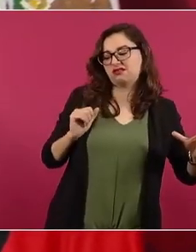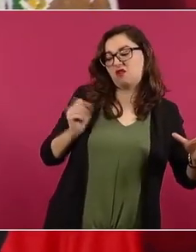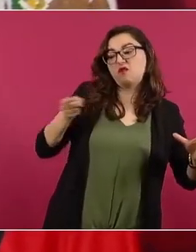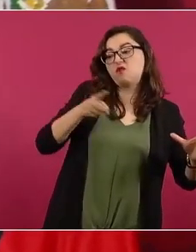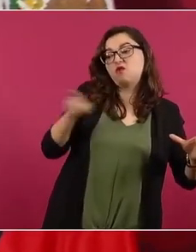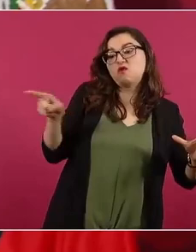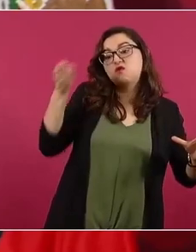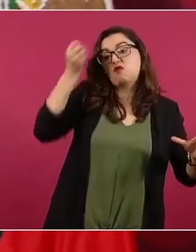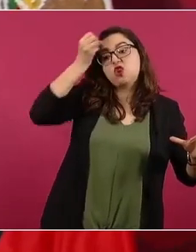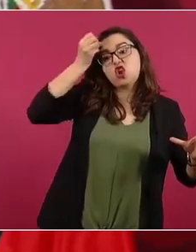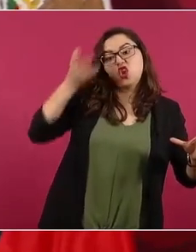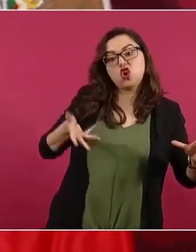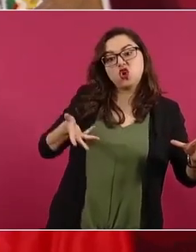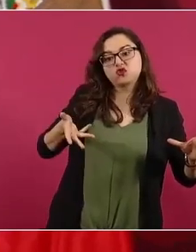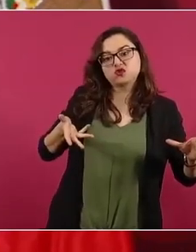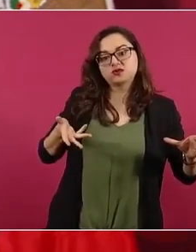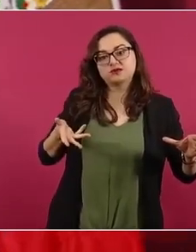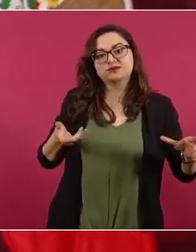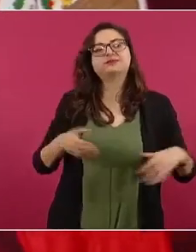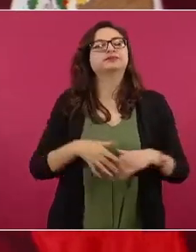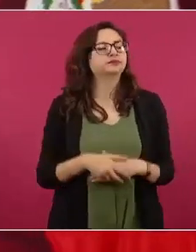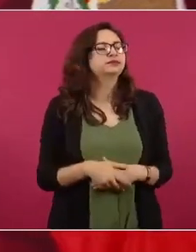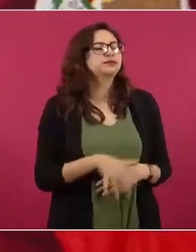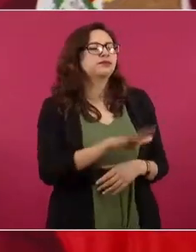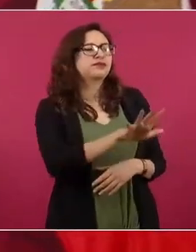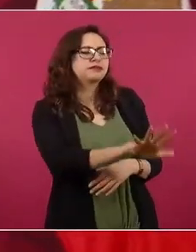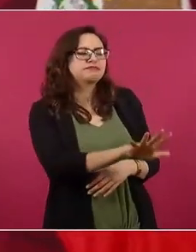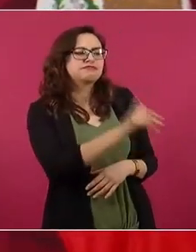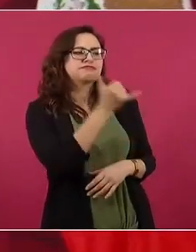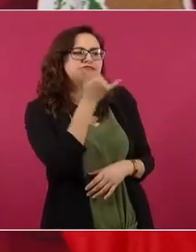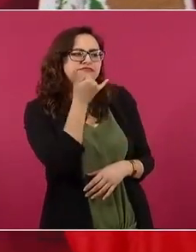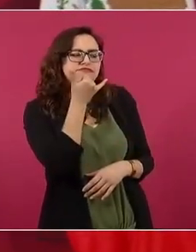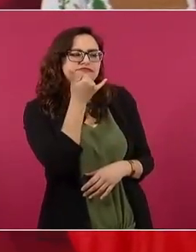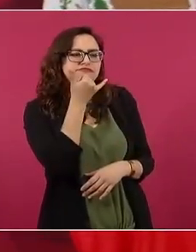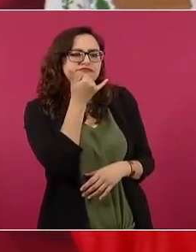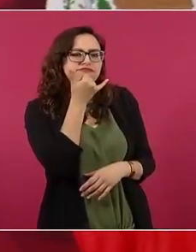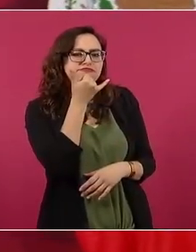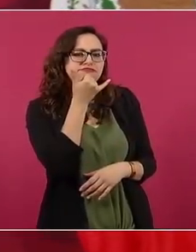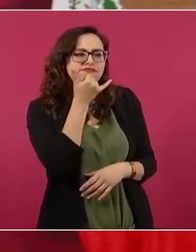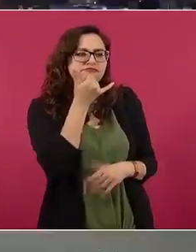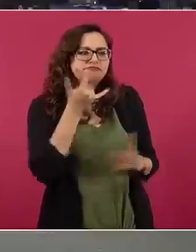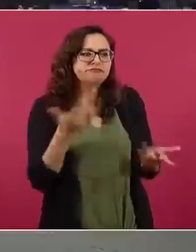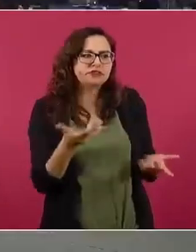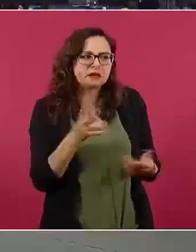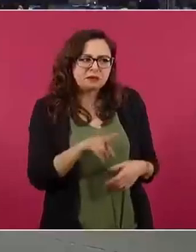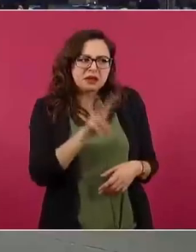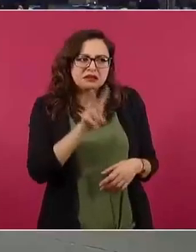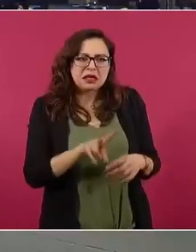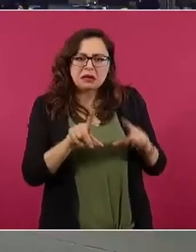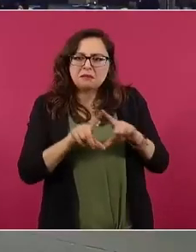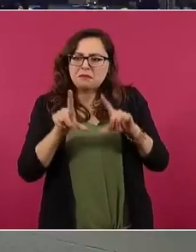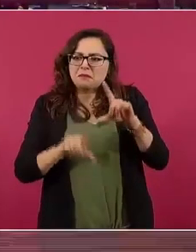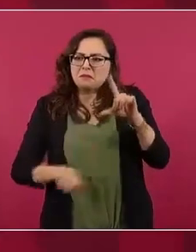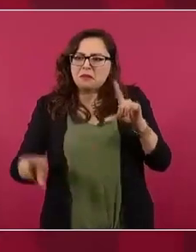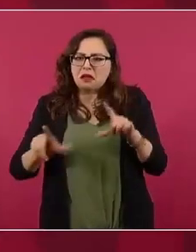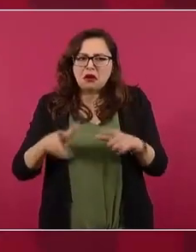Si el pueblo de México fuese un pueblo flojo, indolente no saldría adelante en ninguna parte.